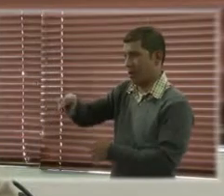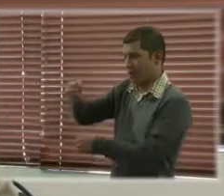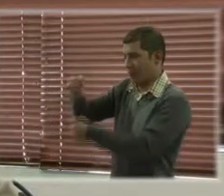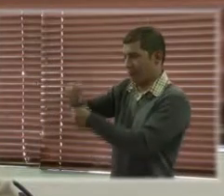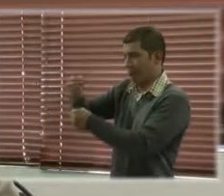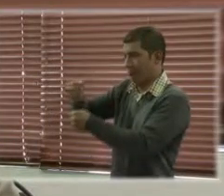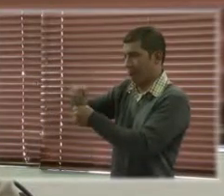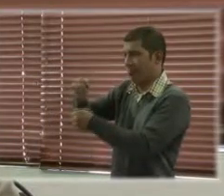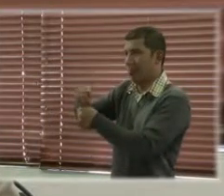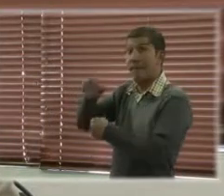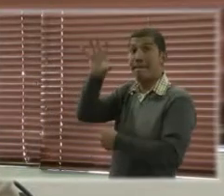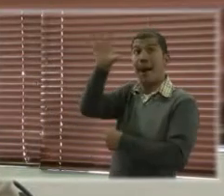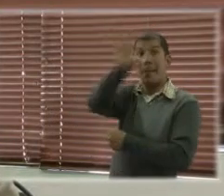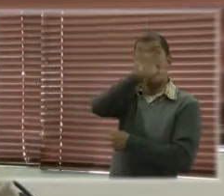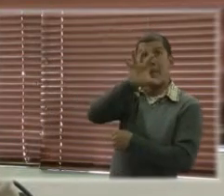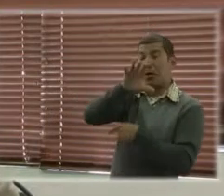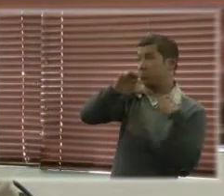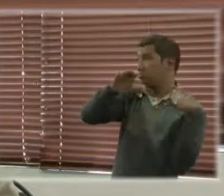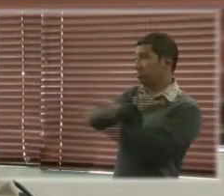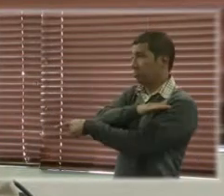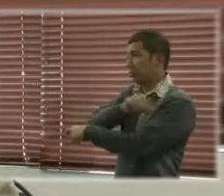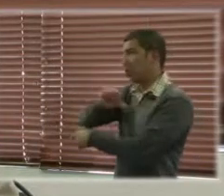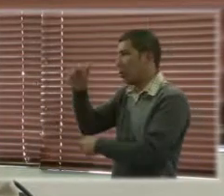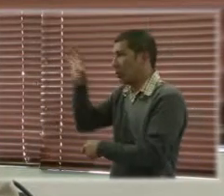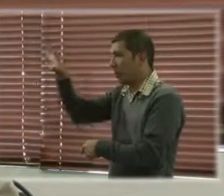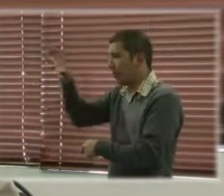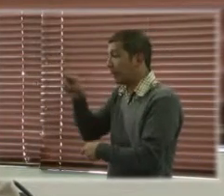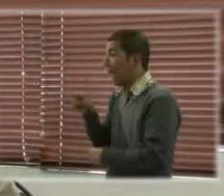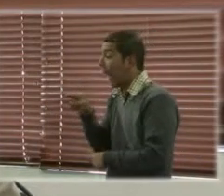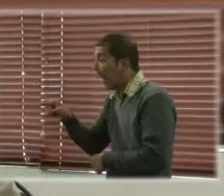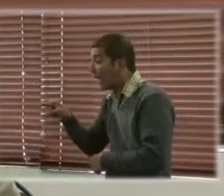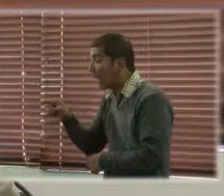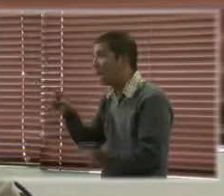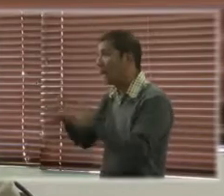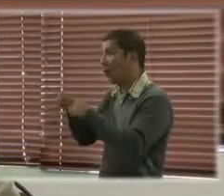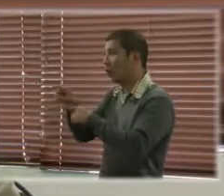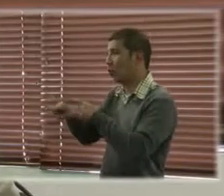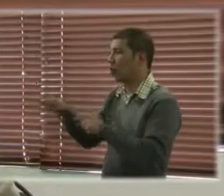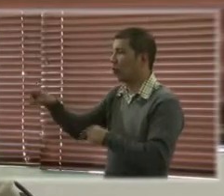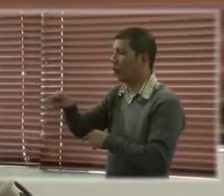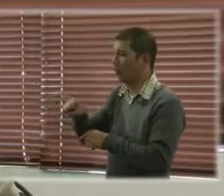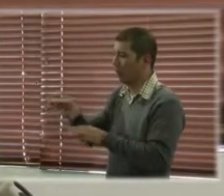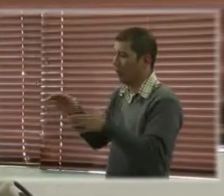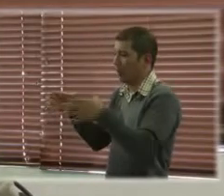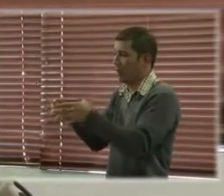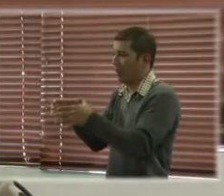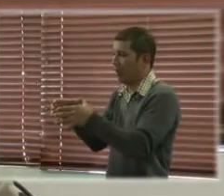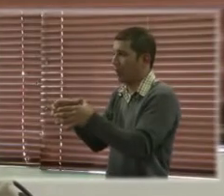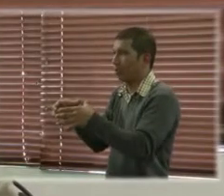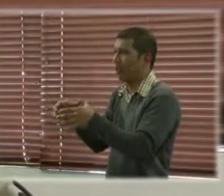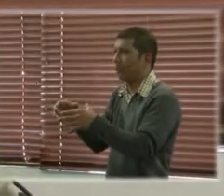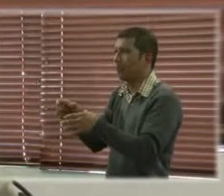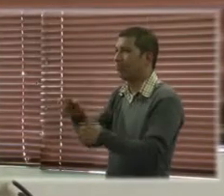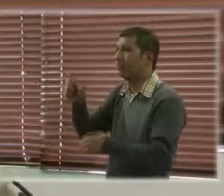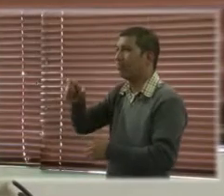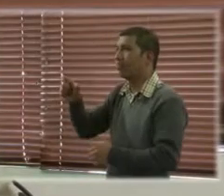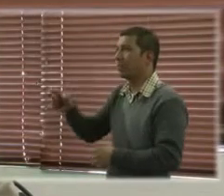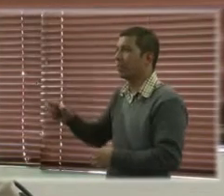encuentra refugiada en este proyecto específicamente son beduinos, que es una población además altamente